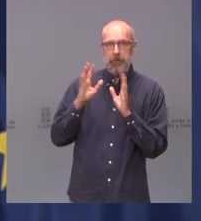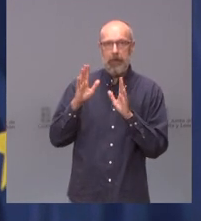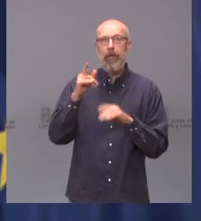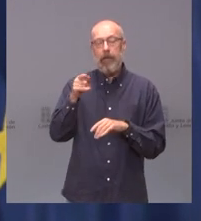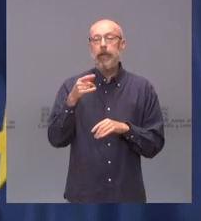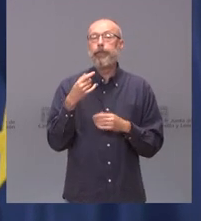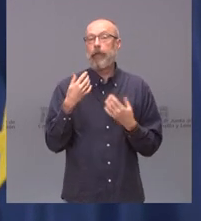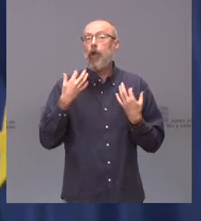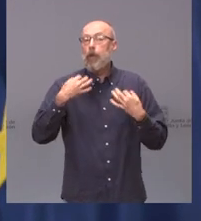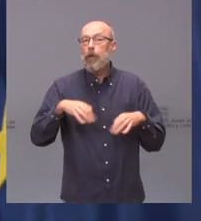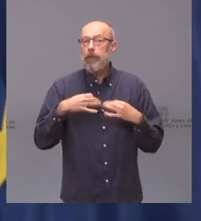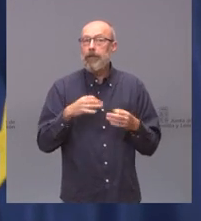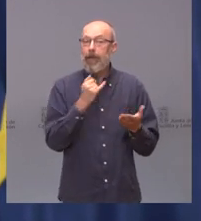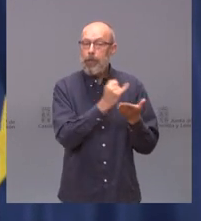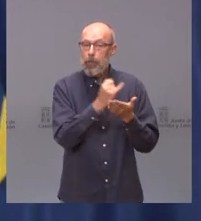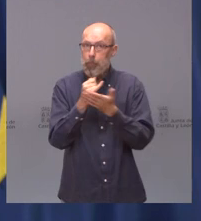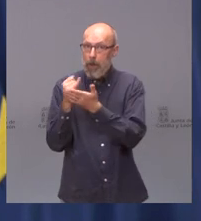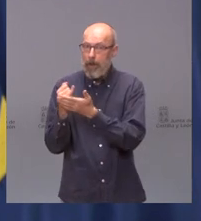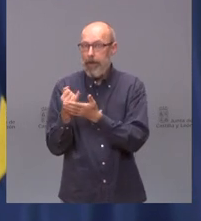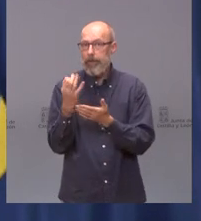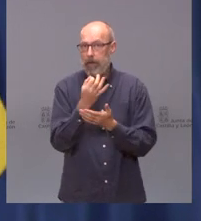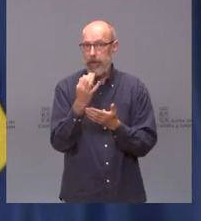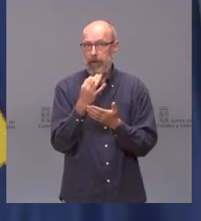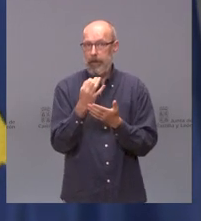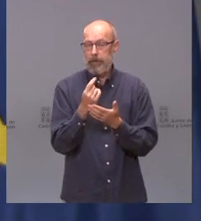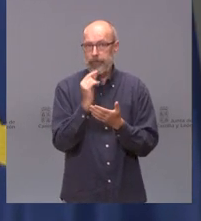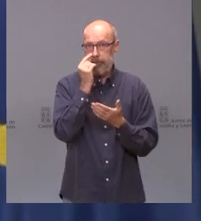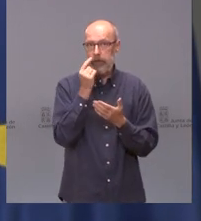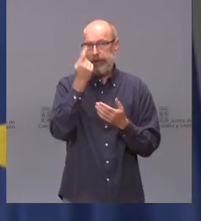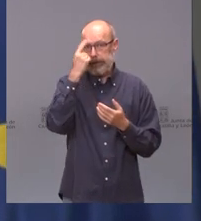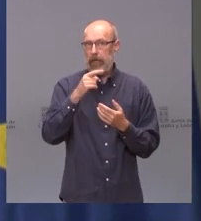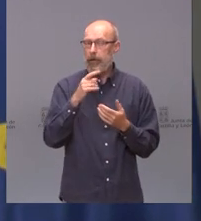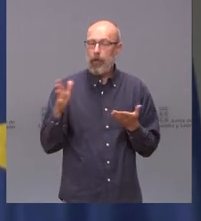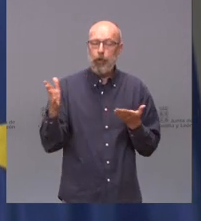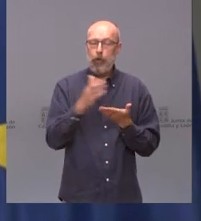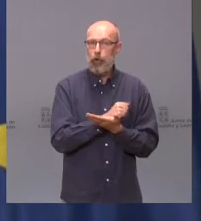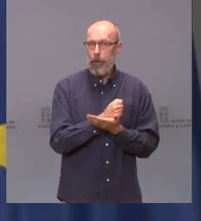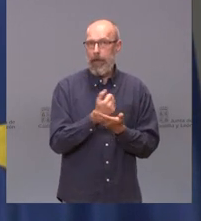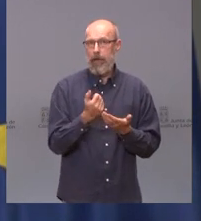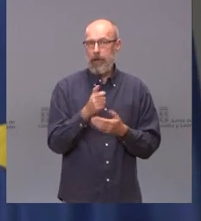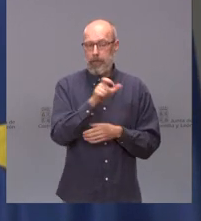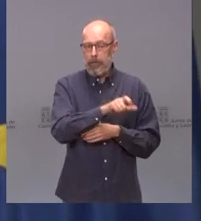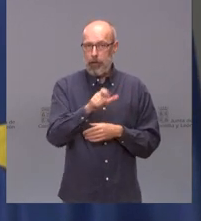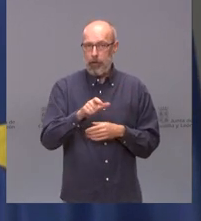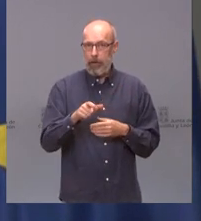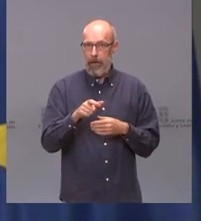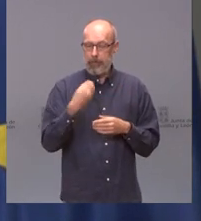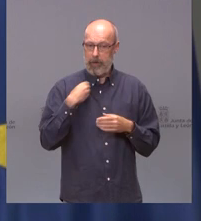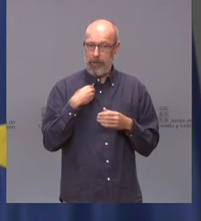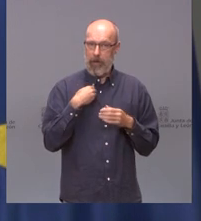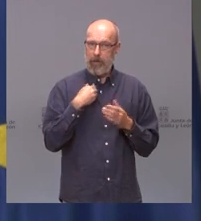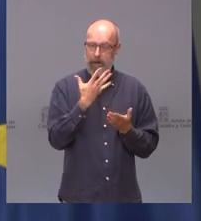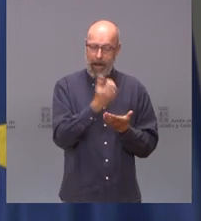saben que todos los ciudadanos de la comunidad en la aplicación que tienen de ese acil